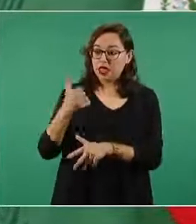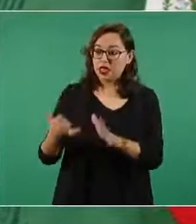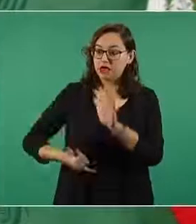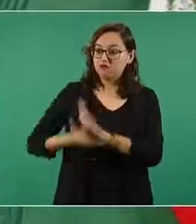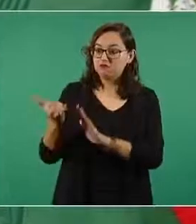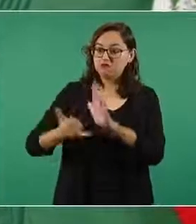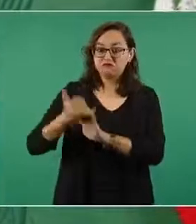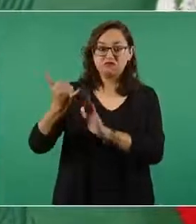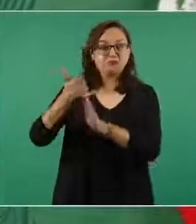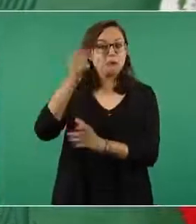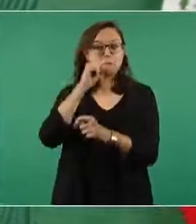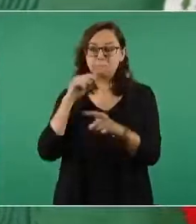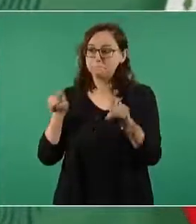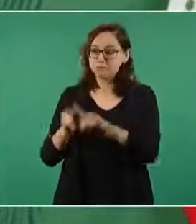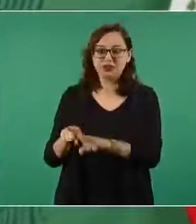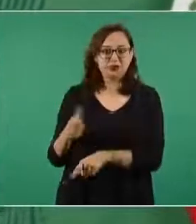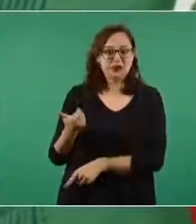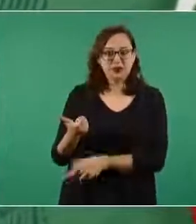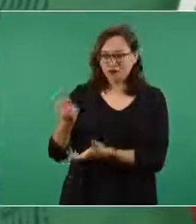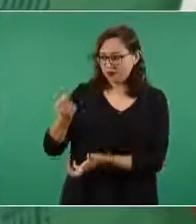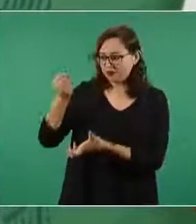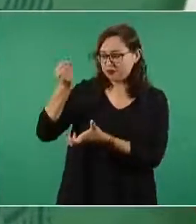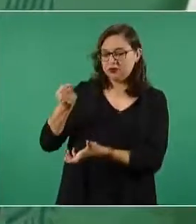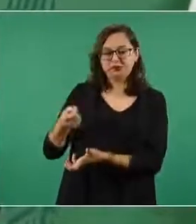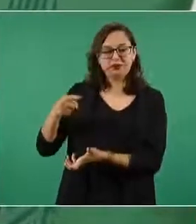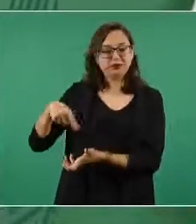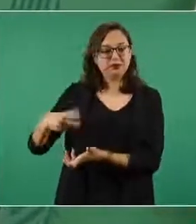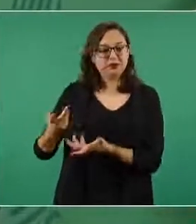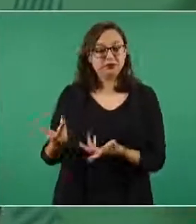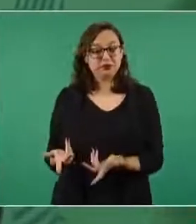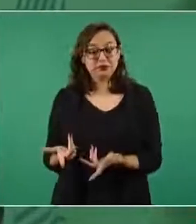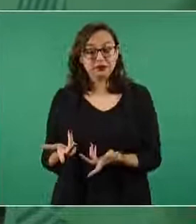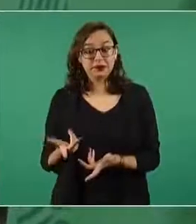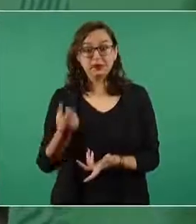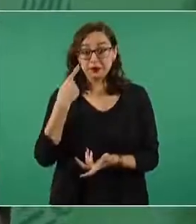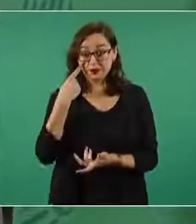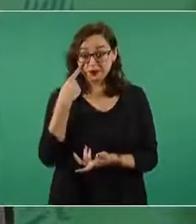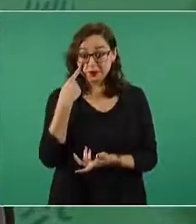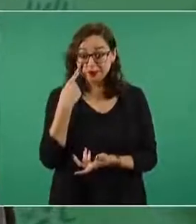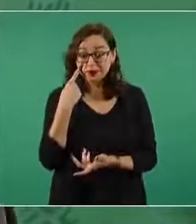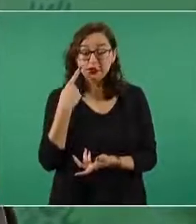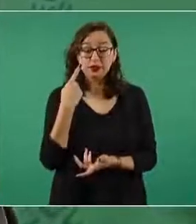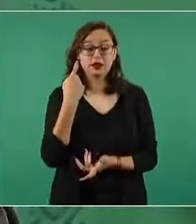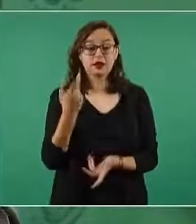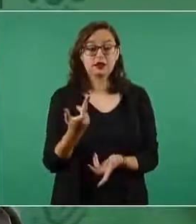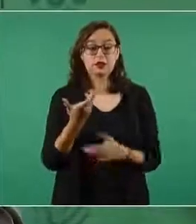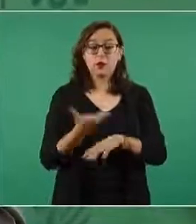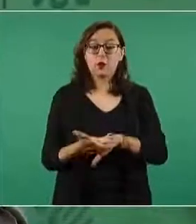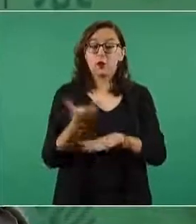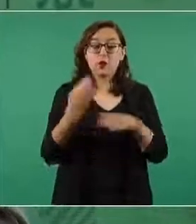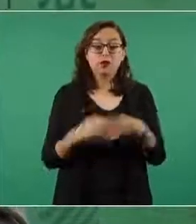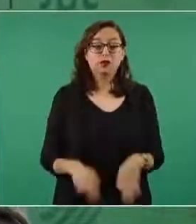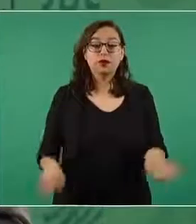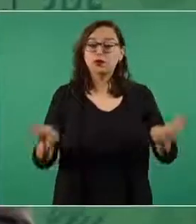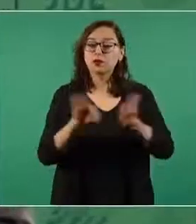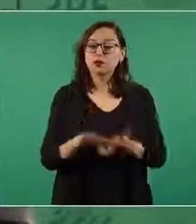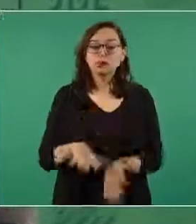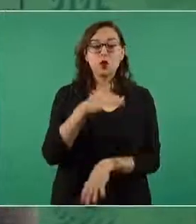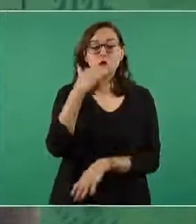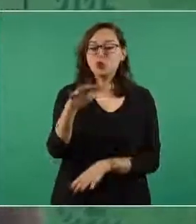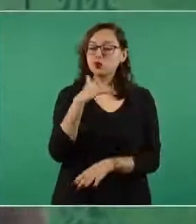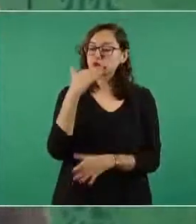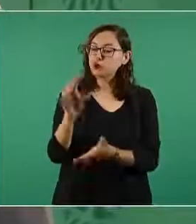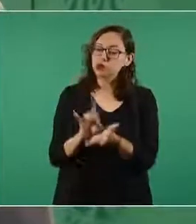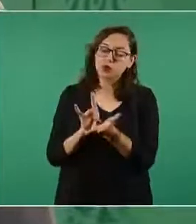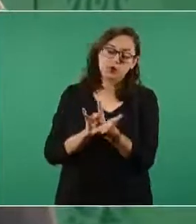nada más para tener una idea de lo importante que es desterrar la corrupción.